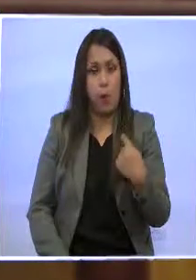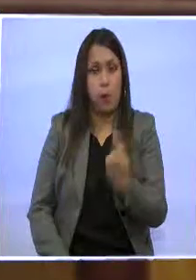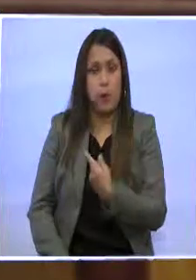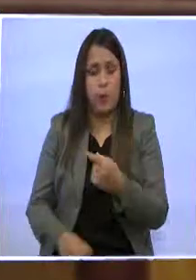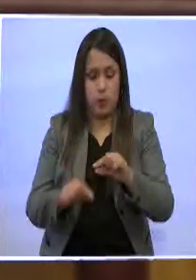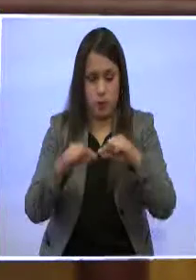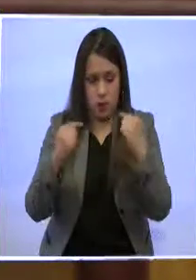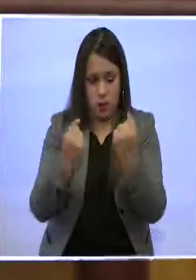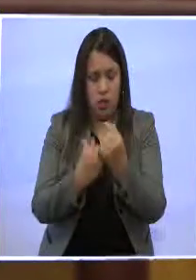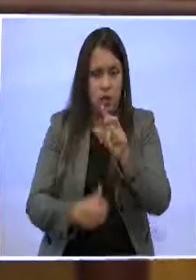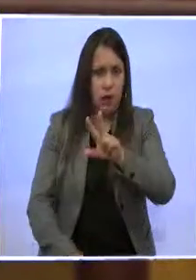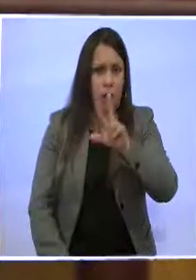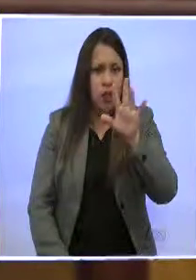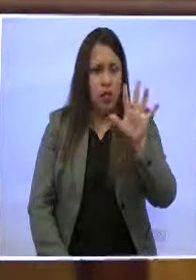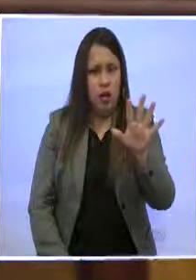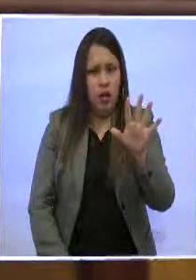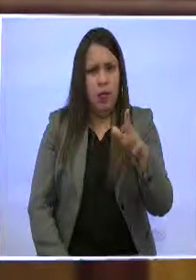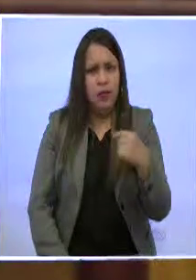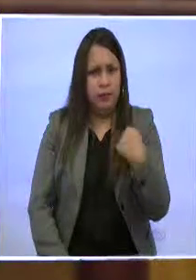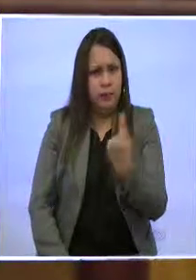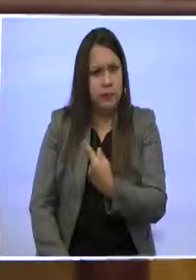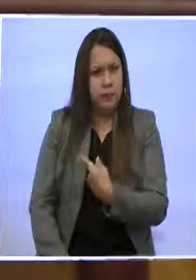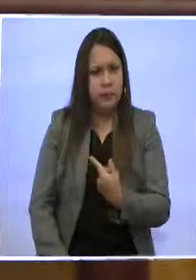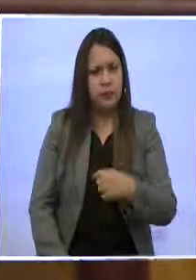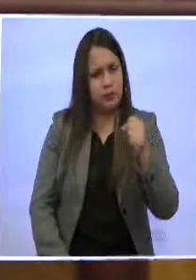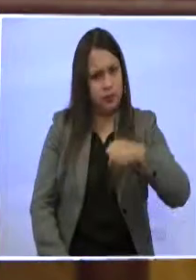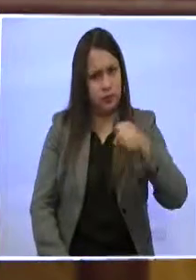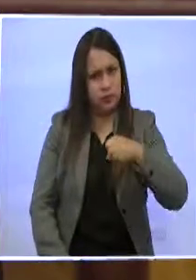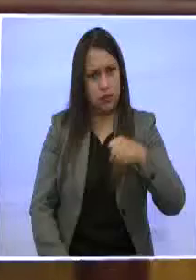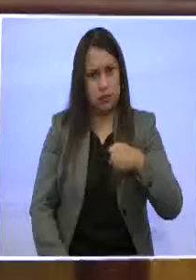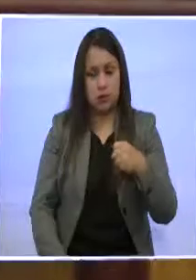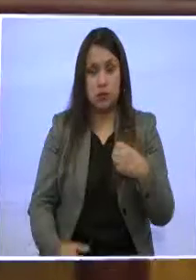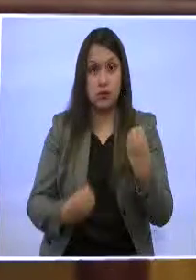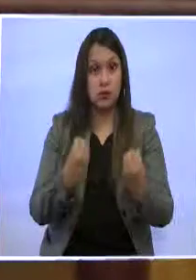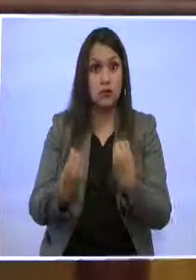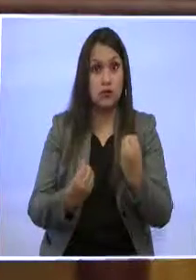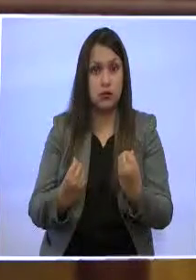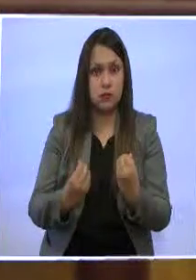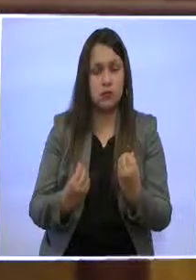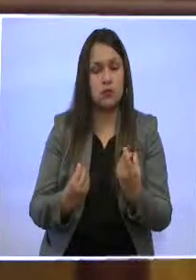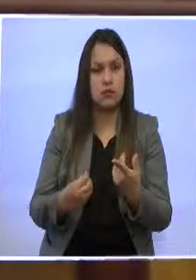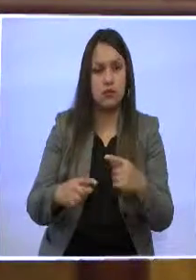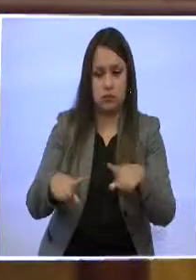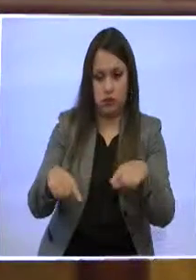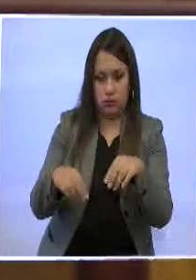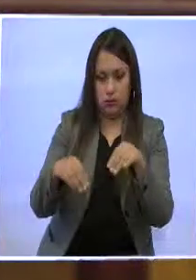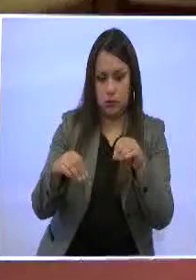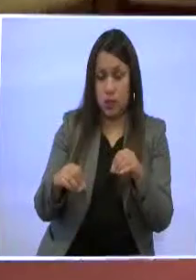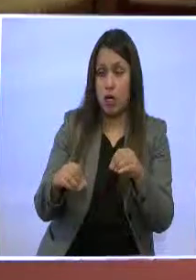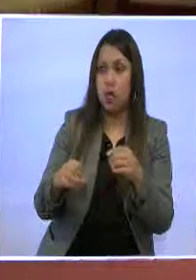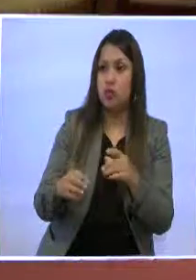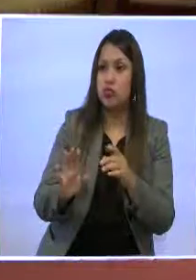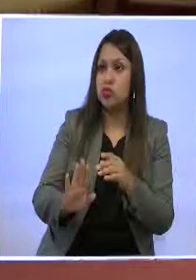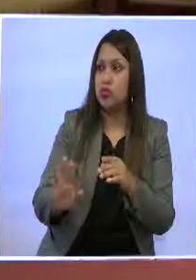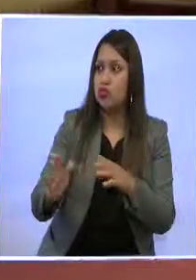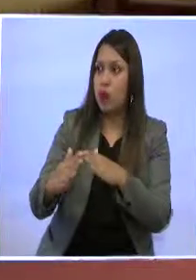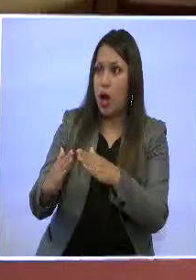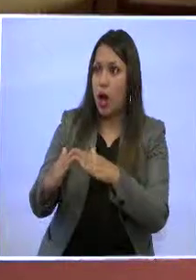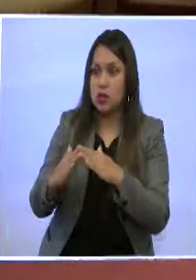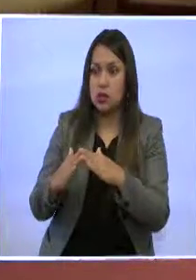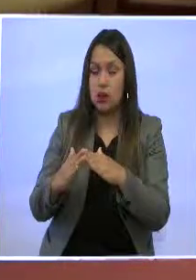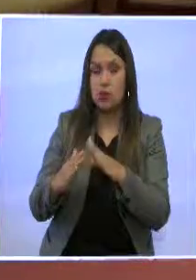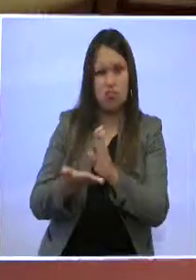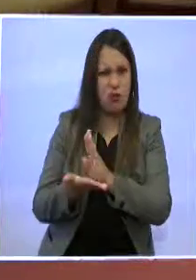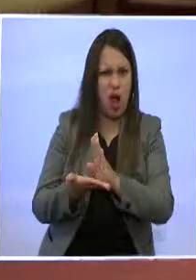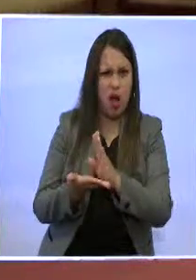campaña de regularización de esos asentamientos de hecho, y en esta administración municipal hemos insistido al